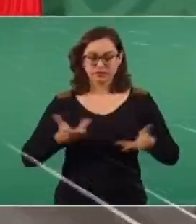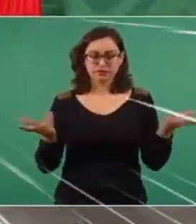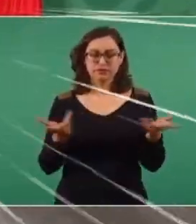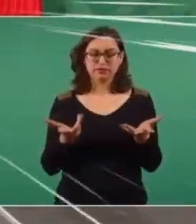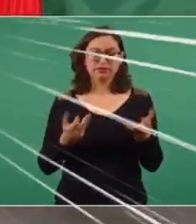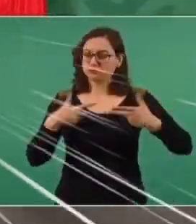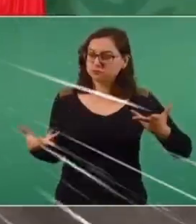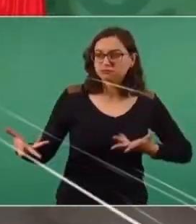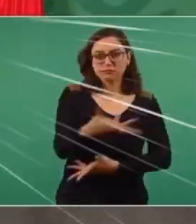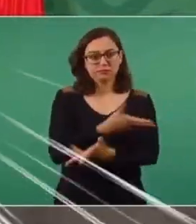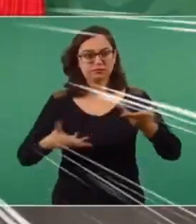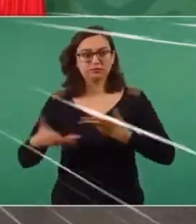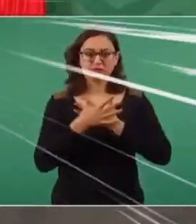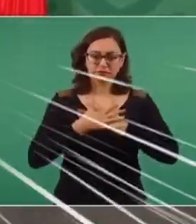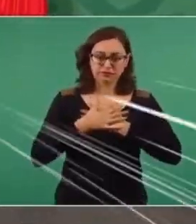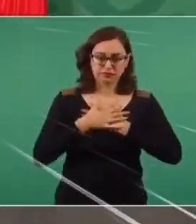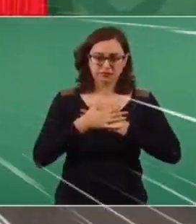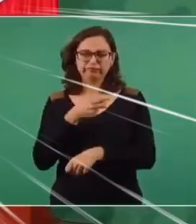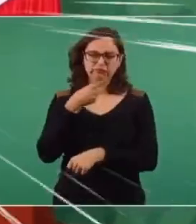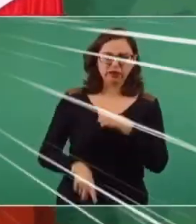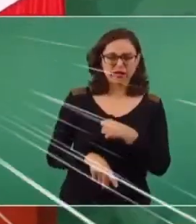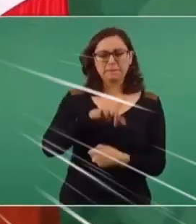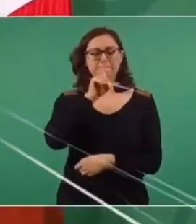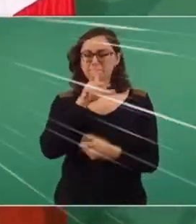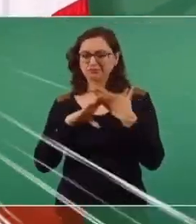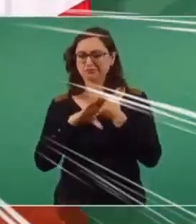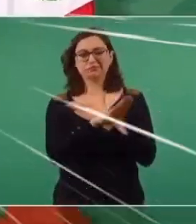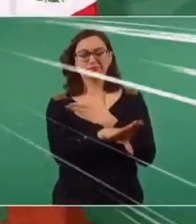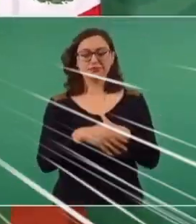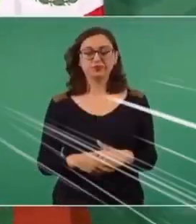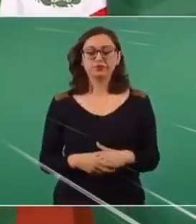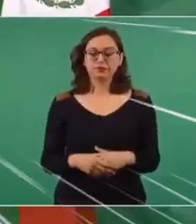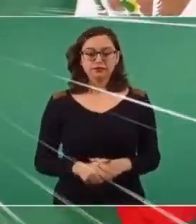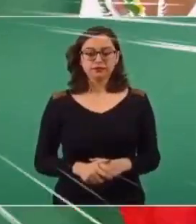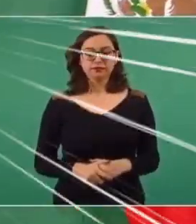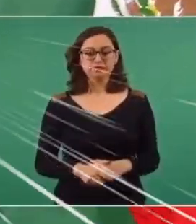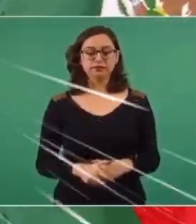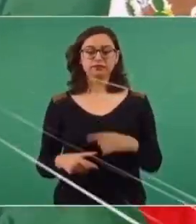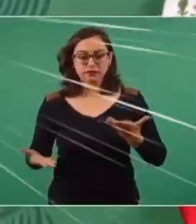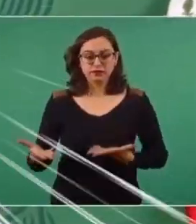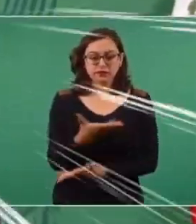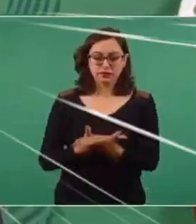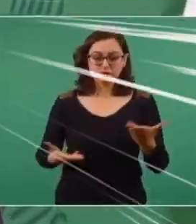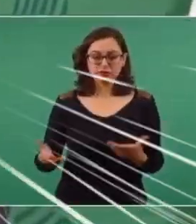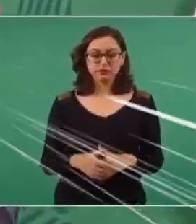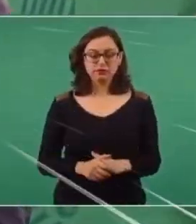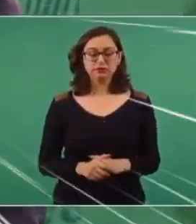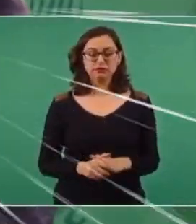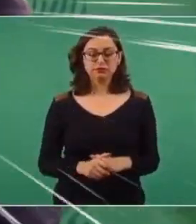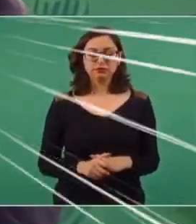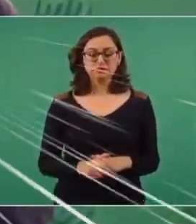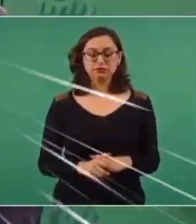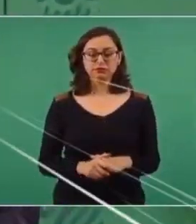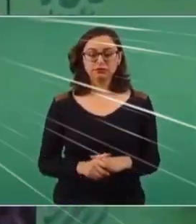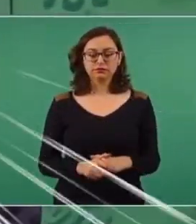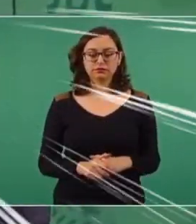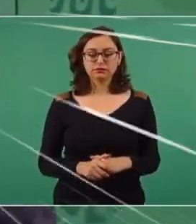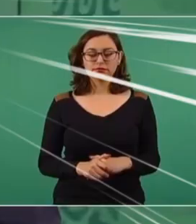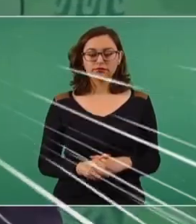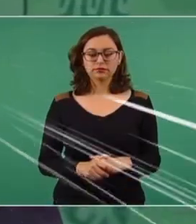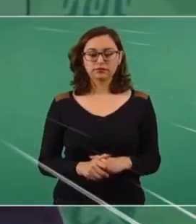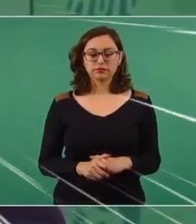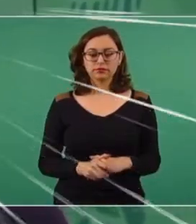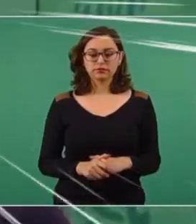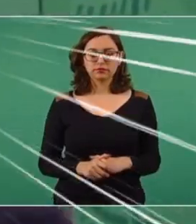del amor al prójimo, que no nos hagamos daño, no a la violencia, sí a la paz. El diálogo y que no se dejen